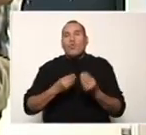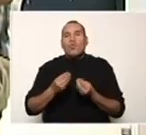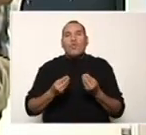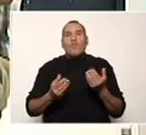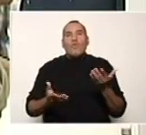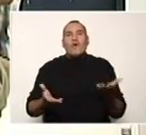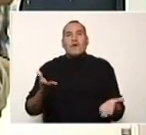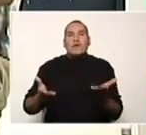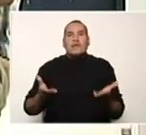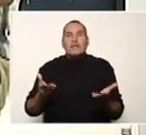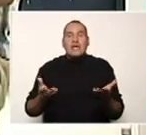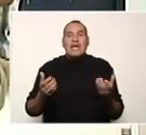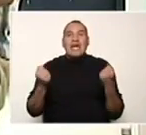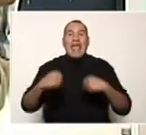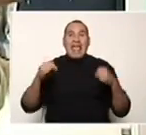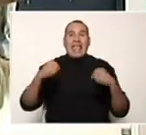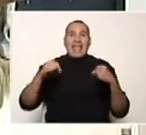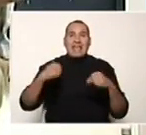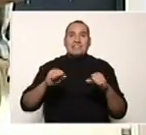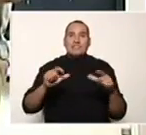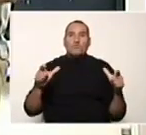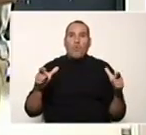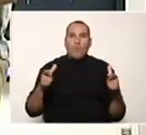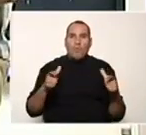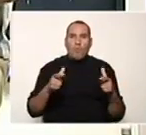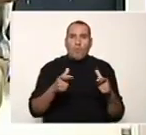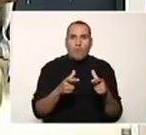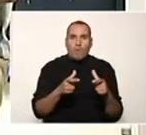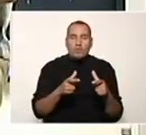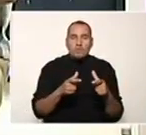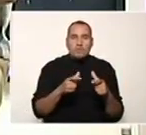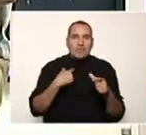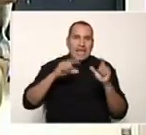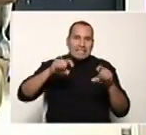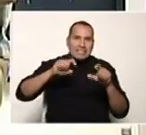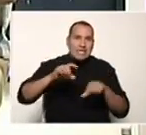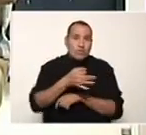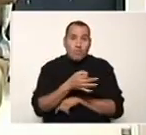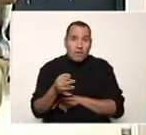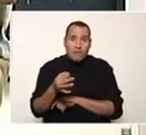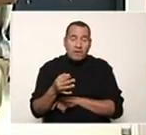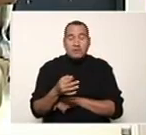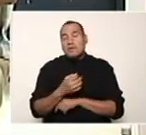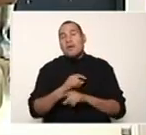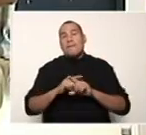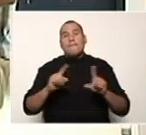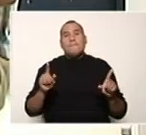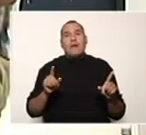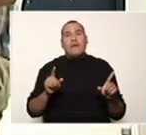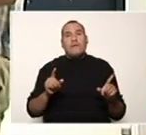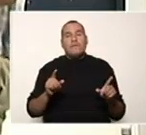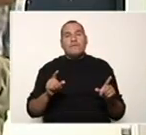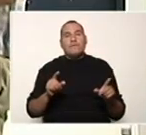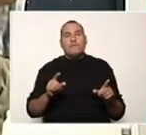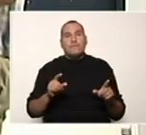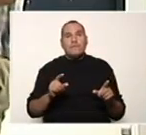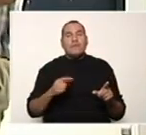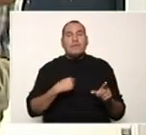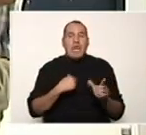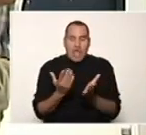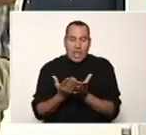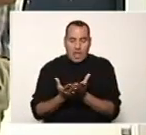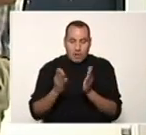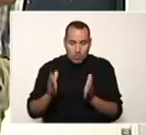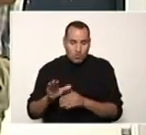garantizando el mismo nivel de complejidad y de calidad, pero de manera que el